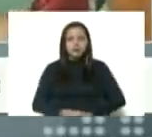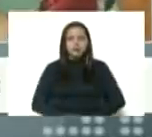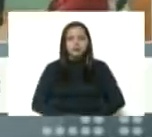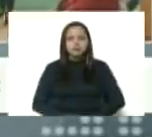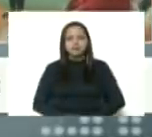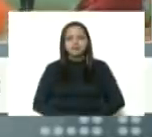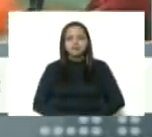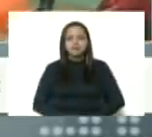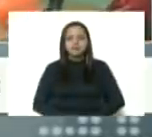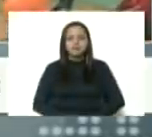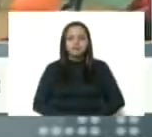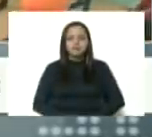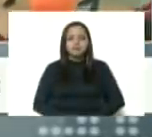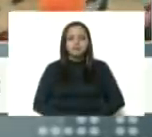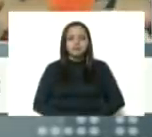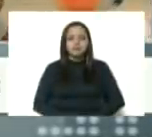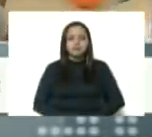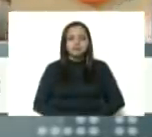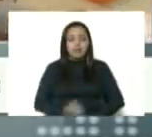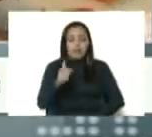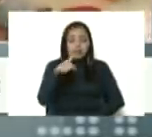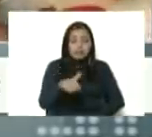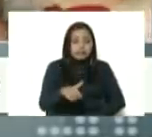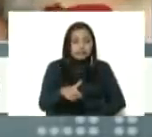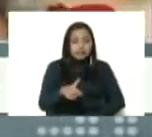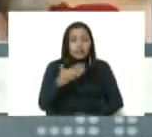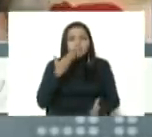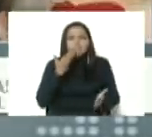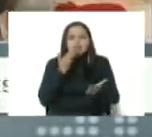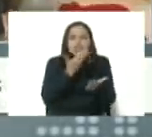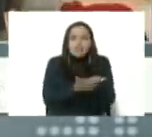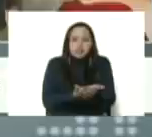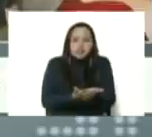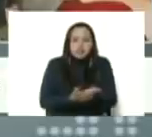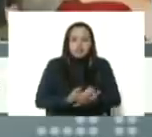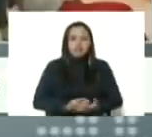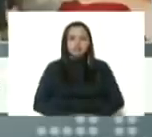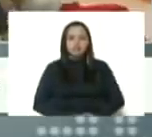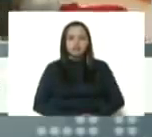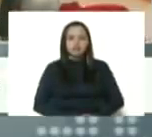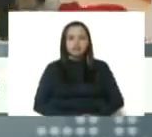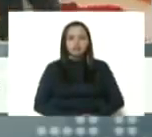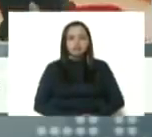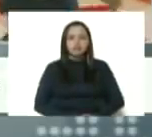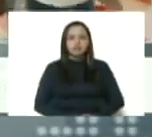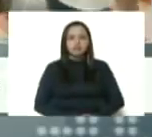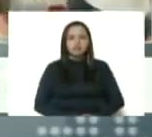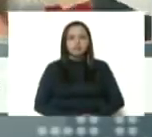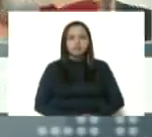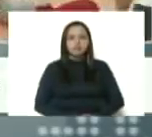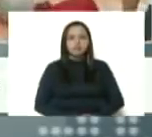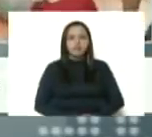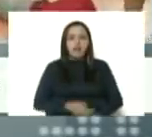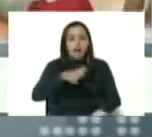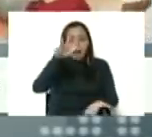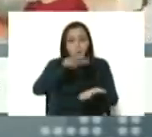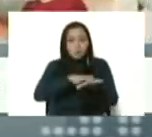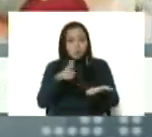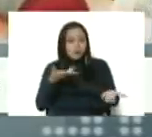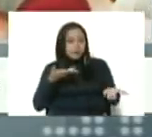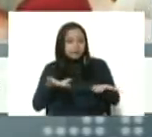me están pidiendo que les apruebe